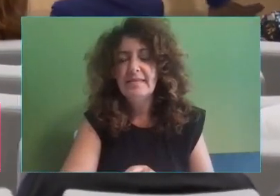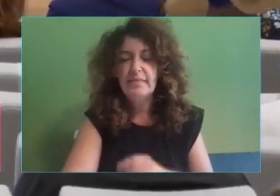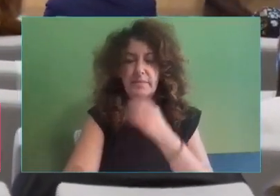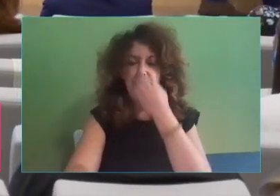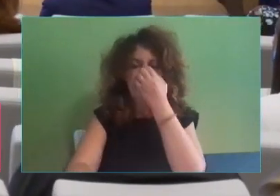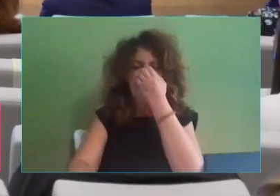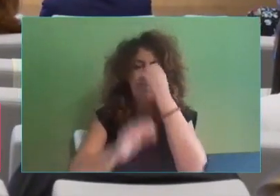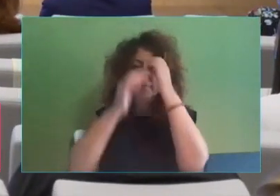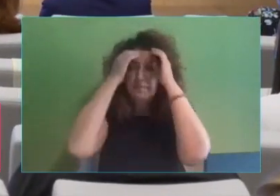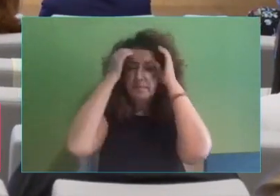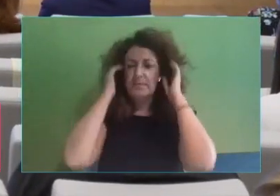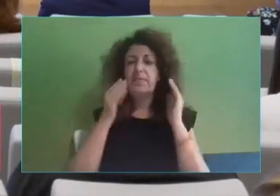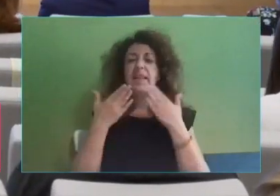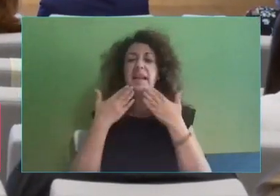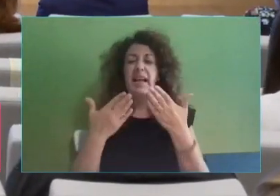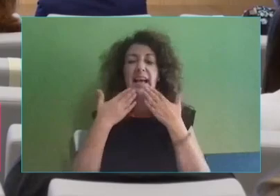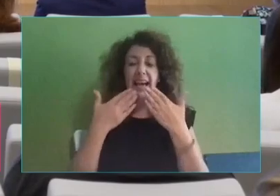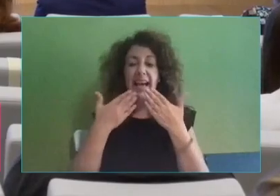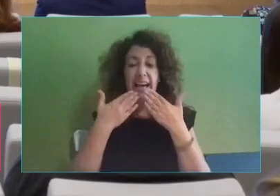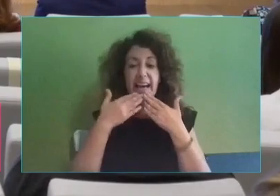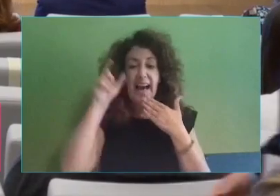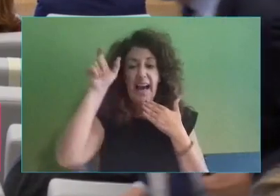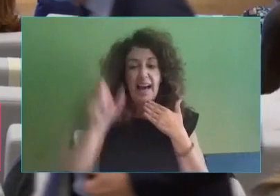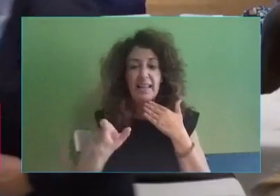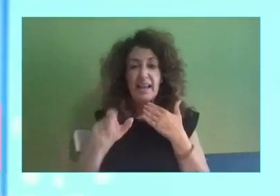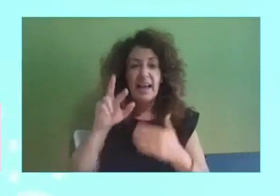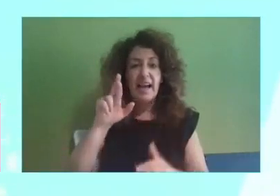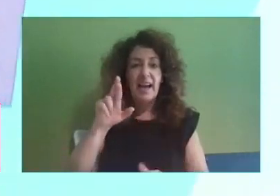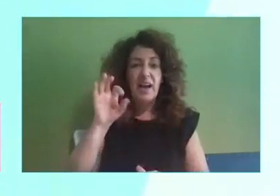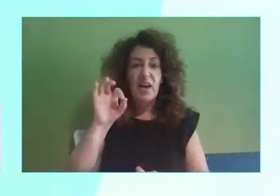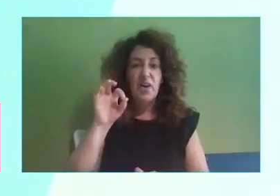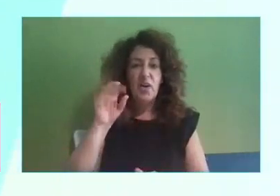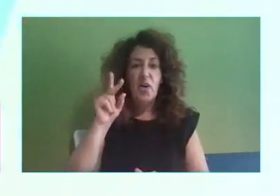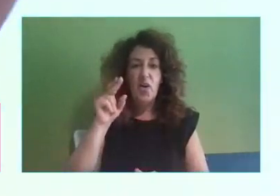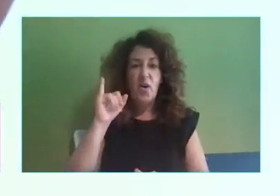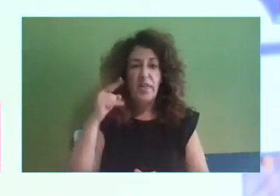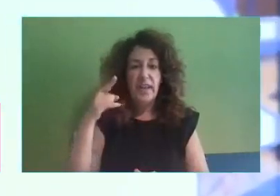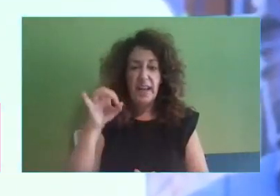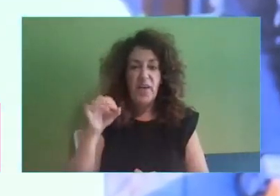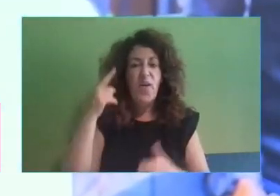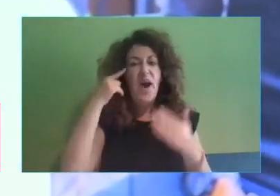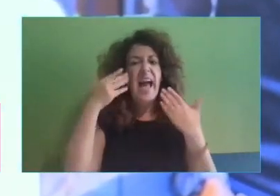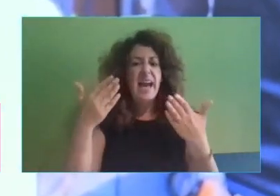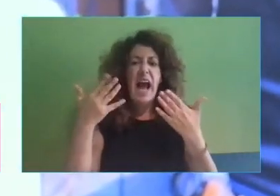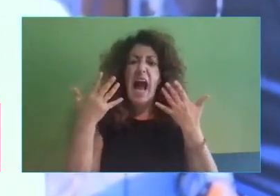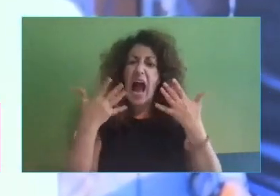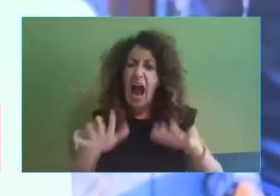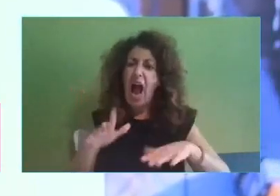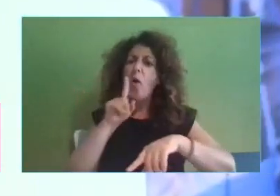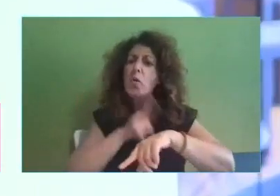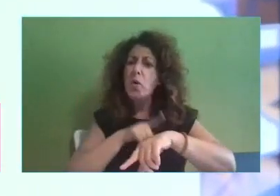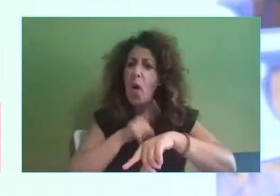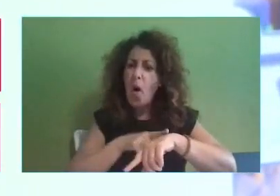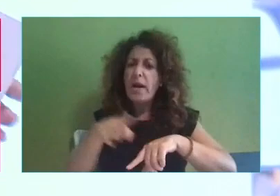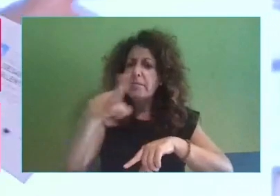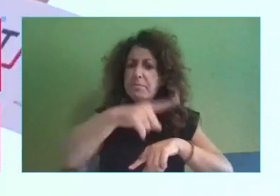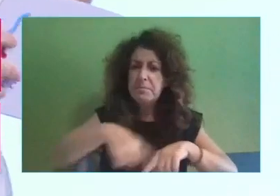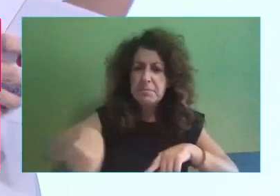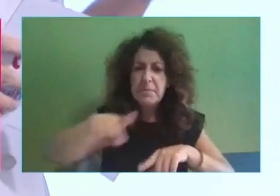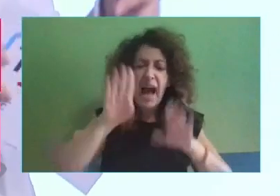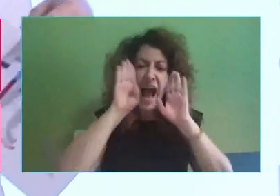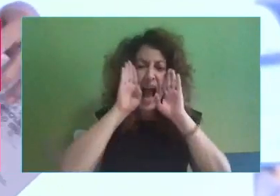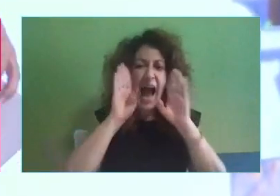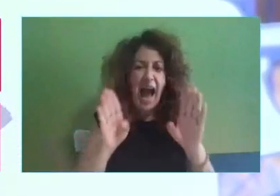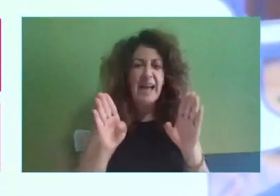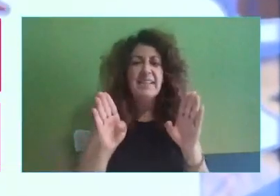Bueno, muchas gracias, Rodrigo, y enhorabuena, ¿eh? Porque como tú decías, yo creo que a pesar de las horas has mantenido la atención del auditorio y eso no está nada